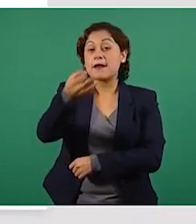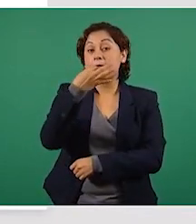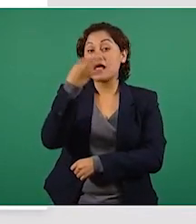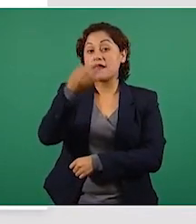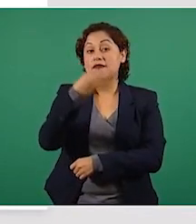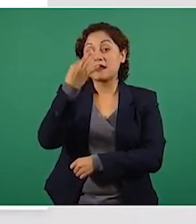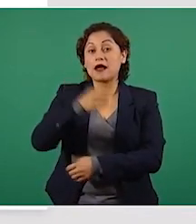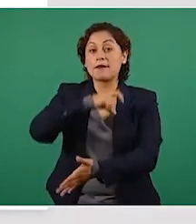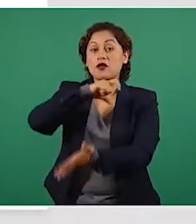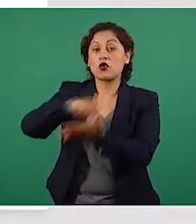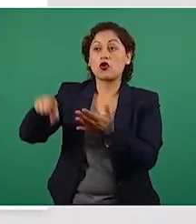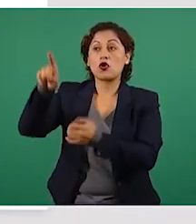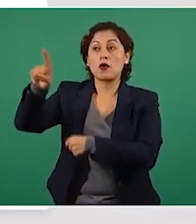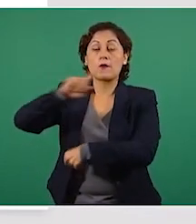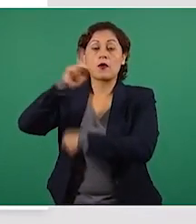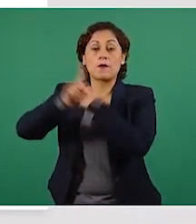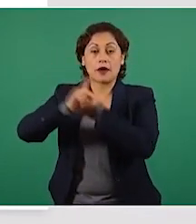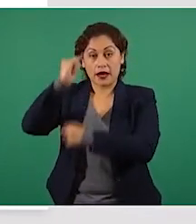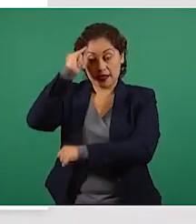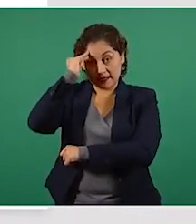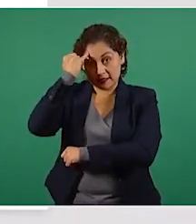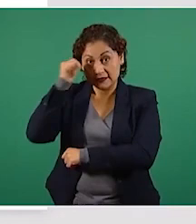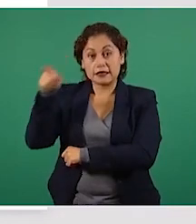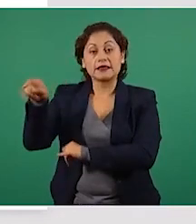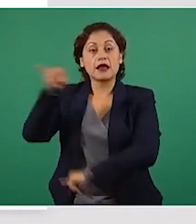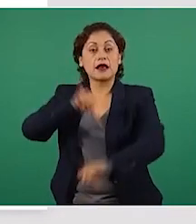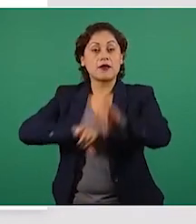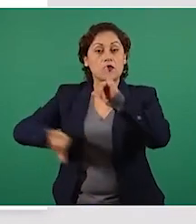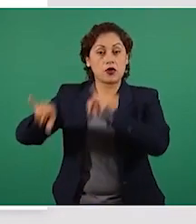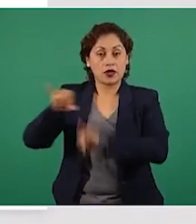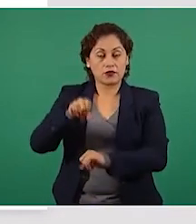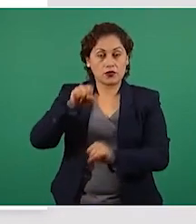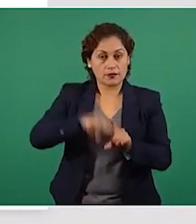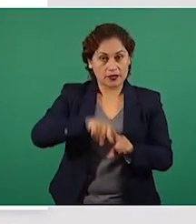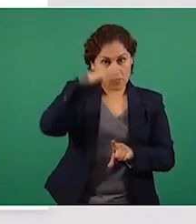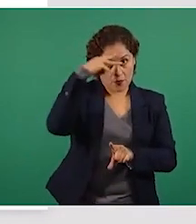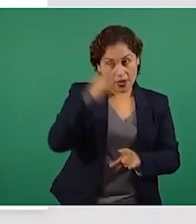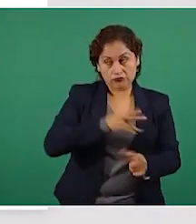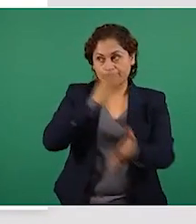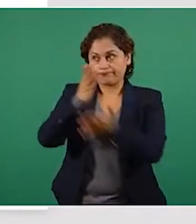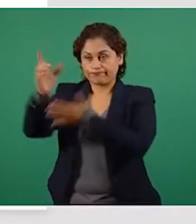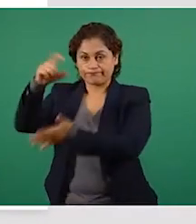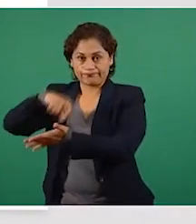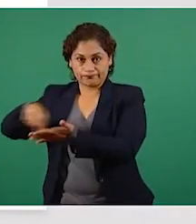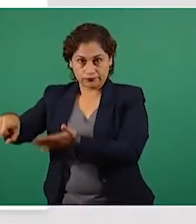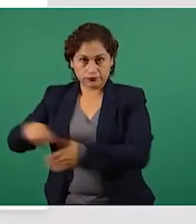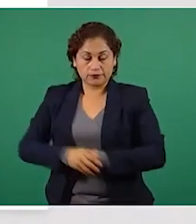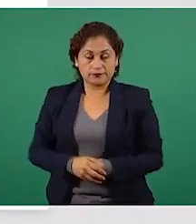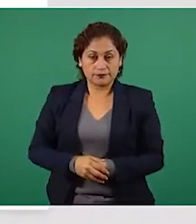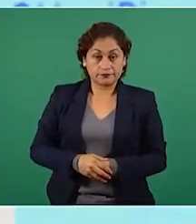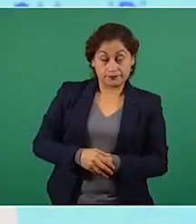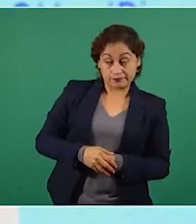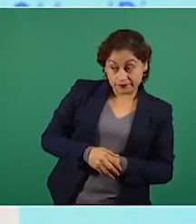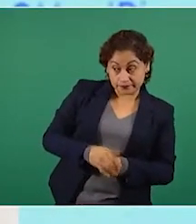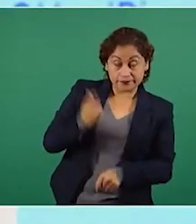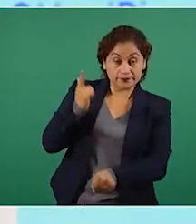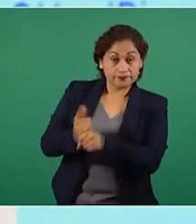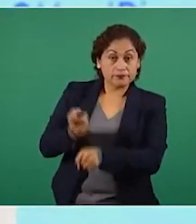en la India por los laboratorios de biológicos y reactivos de México. Esta información es falsa.